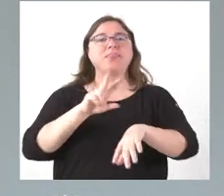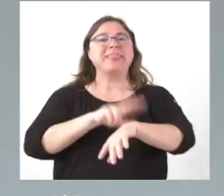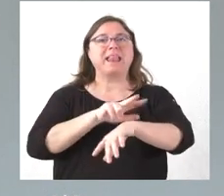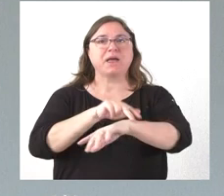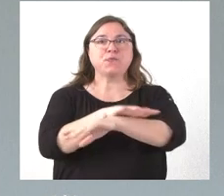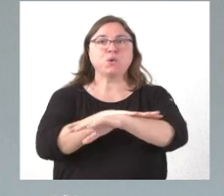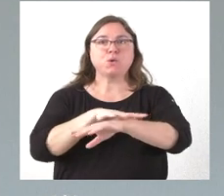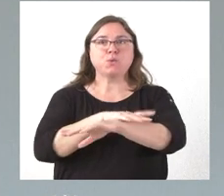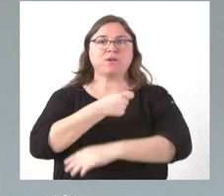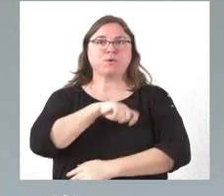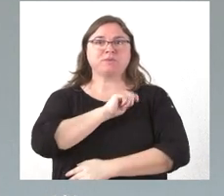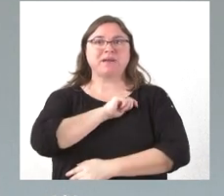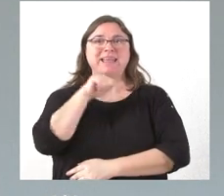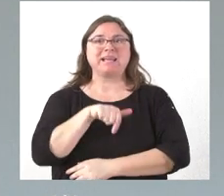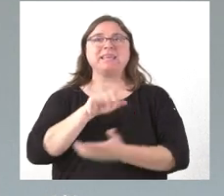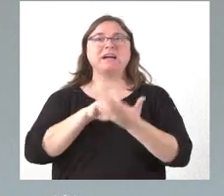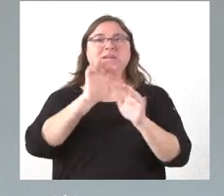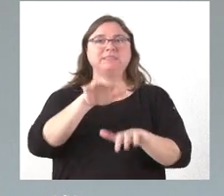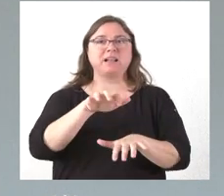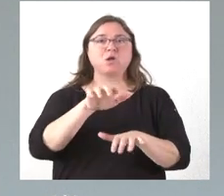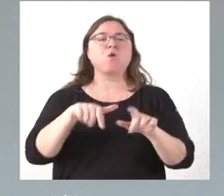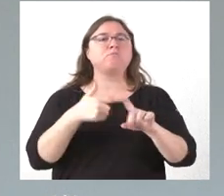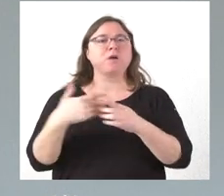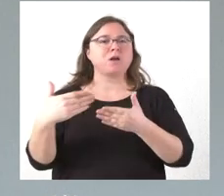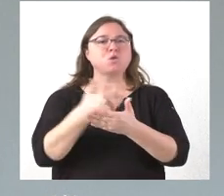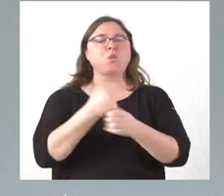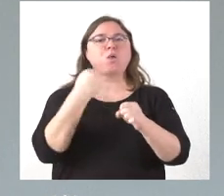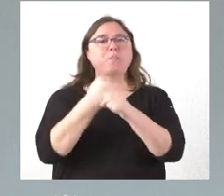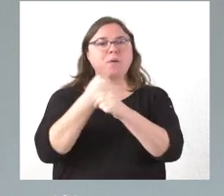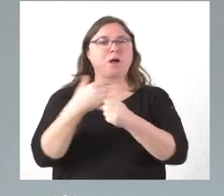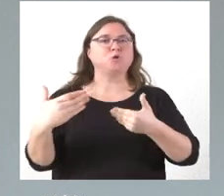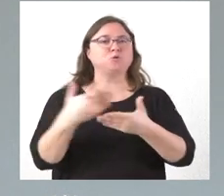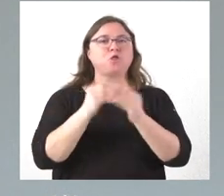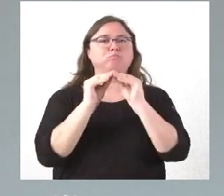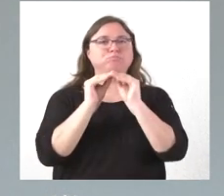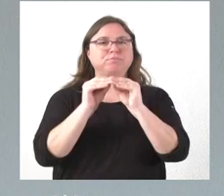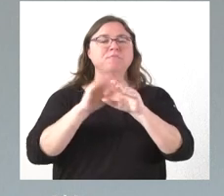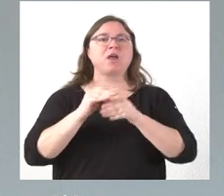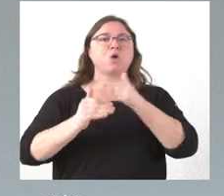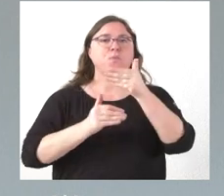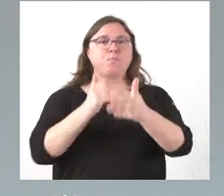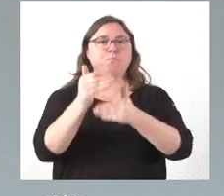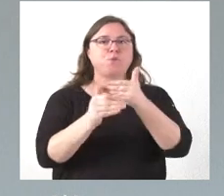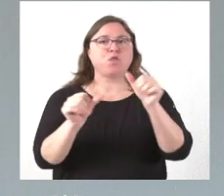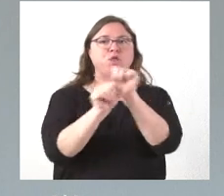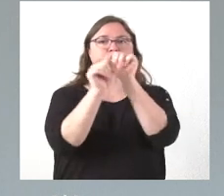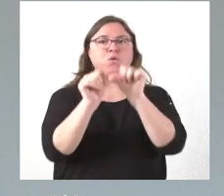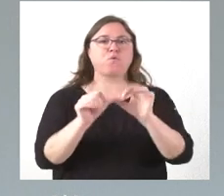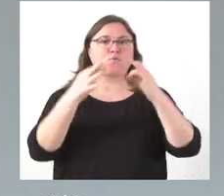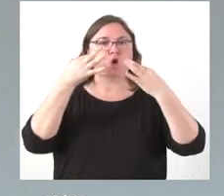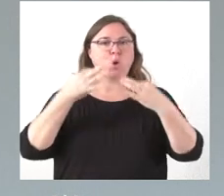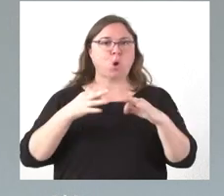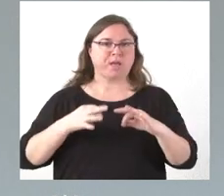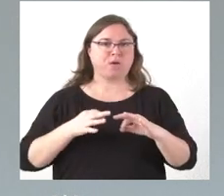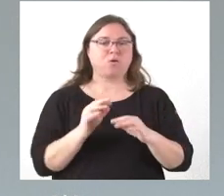España, aquí en Castilla y León, en todo el trabajo y desarrollo para que el proceso se produzca de una manera lógica,